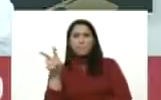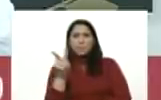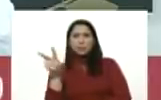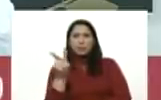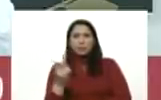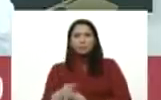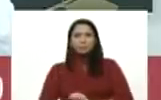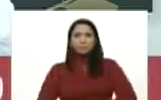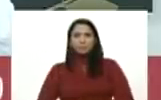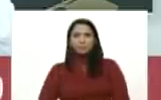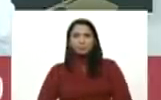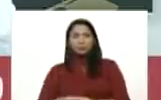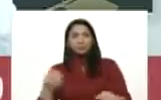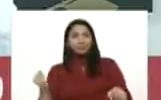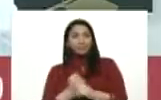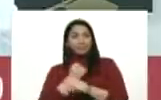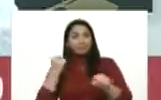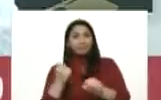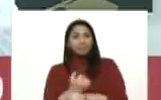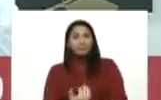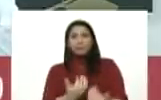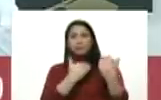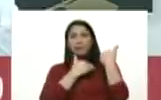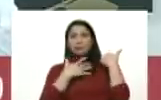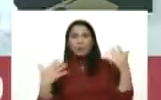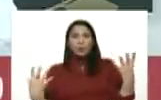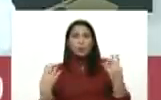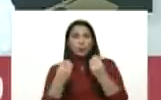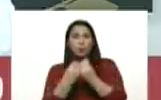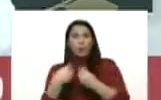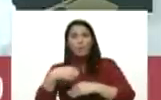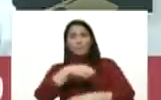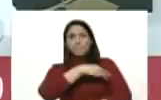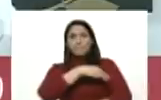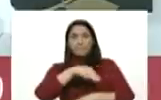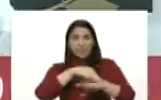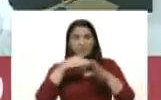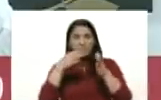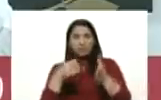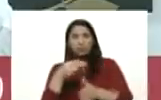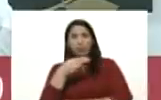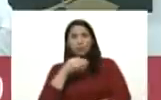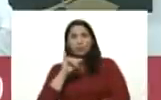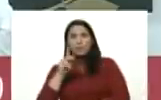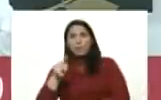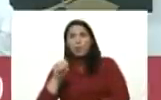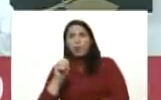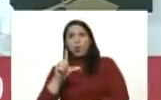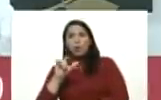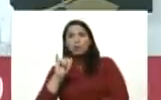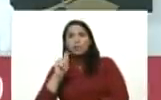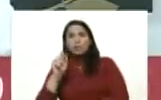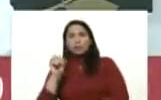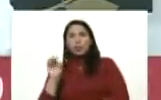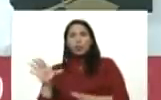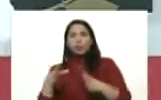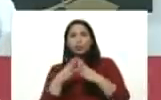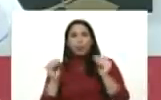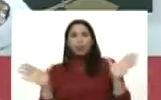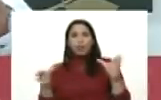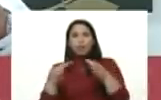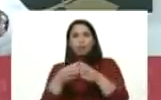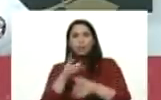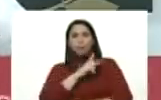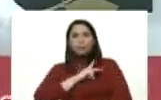de trabajar con el ministro Hipólito Abreu, con todo el equipo de la vicepresidencia de